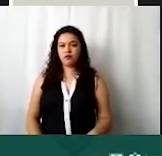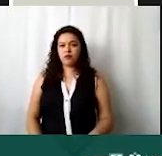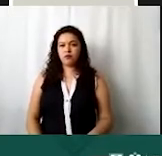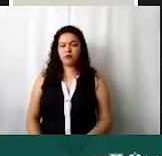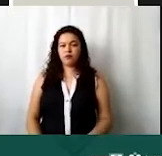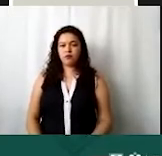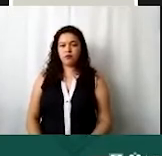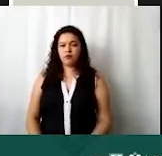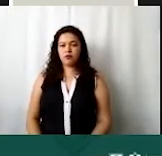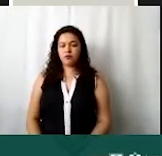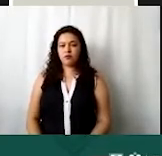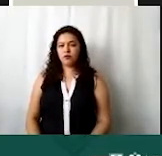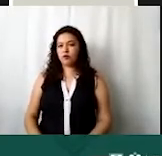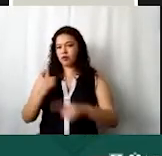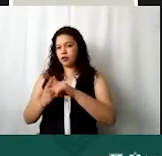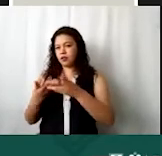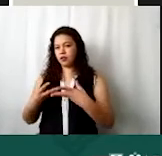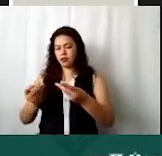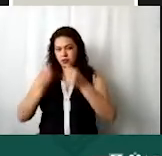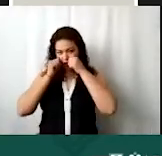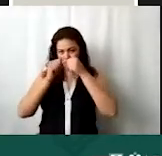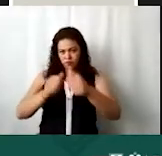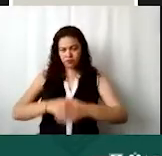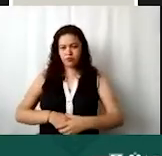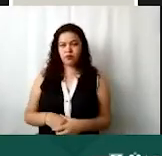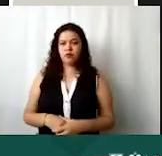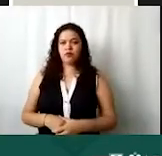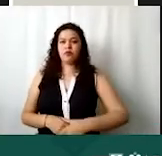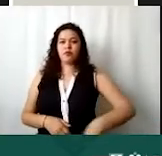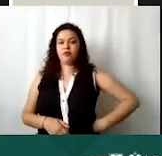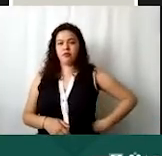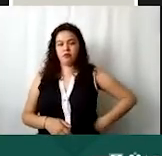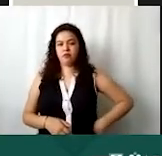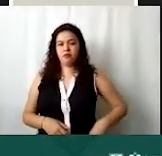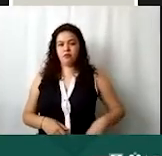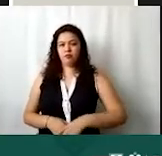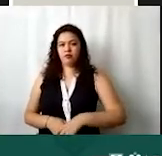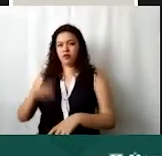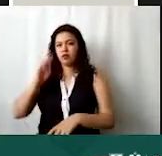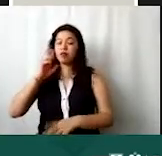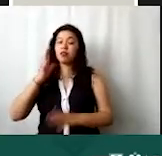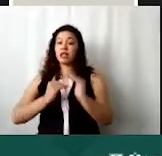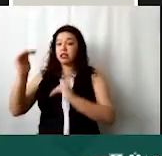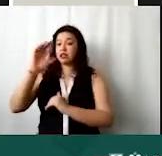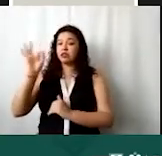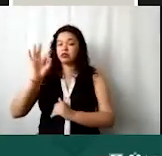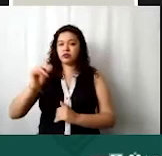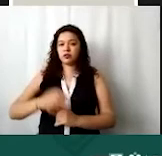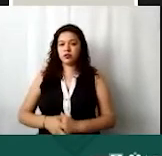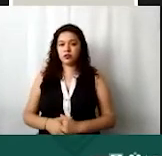ya tuve más gastos asistenciales vamos a ver si aquí ya no rebasa termino de envío